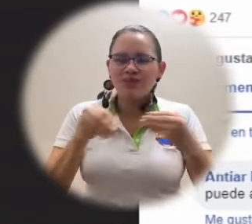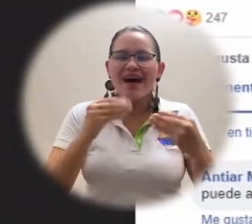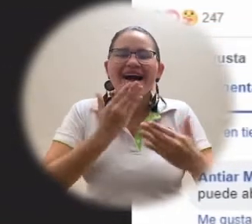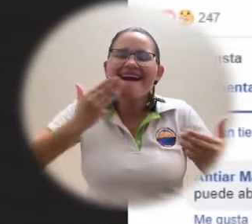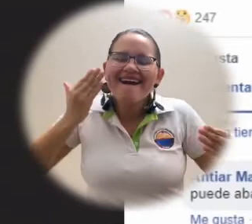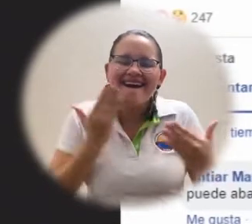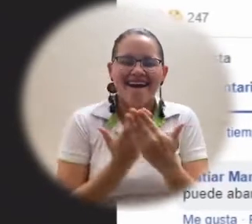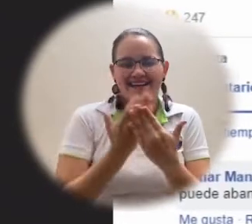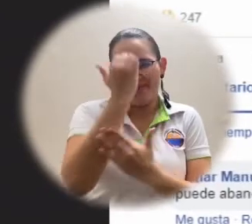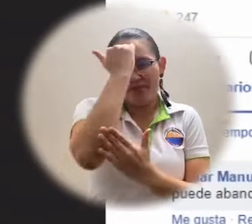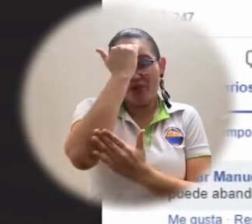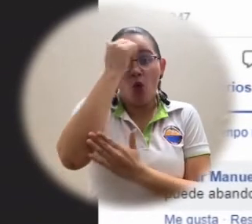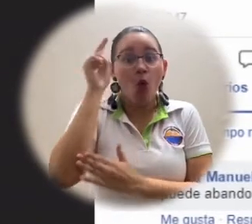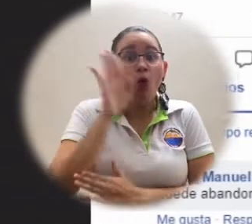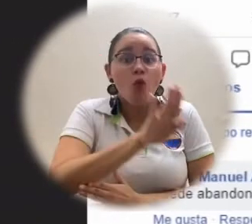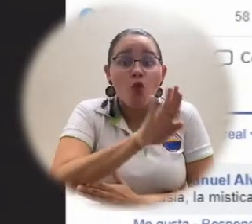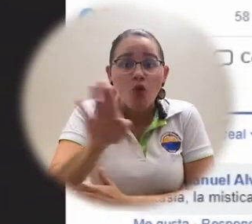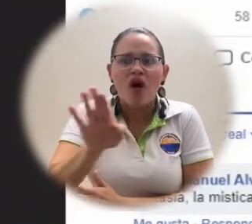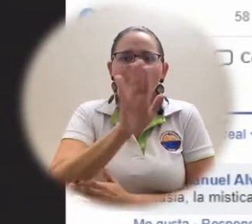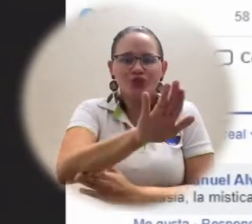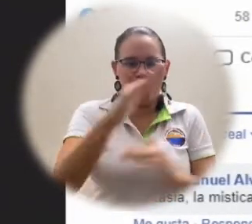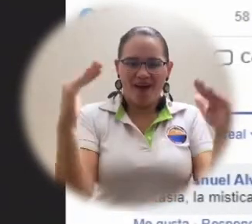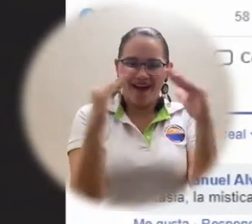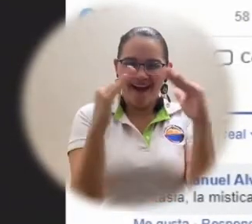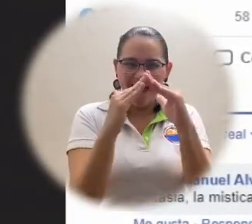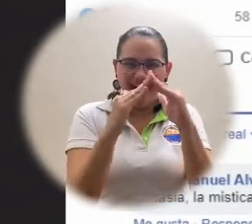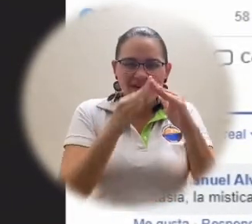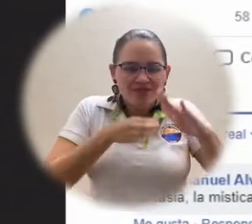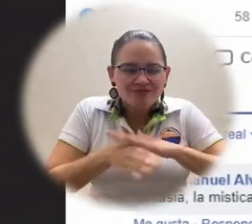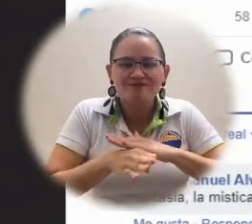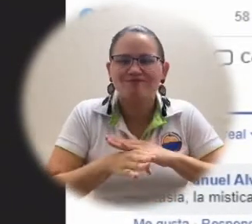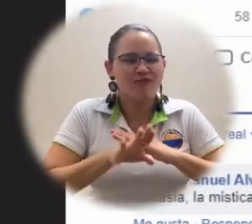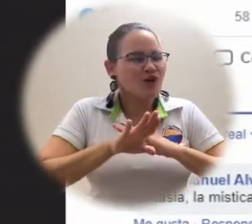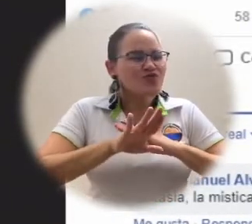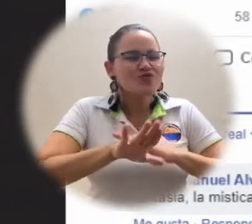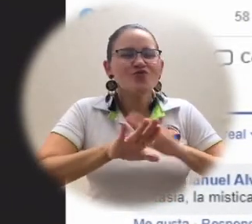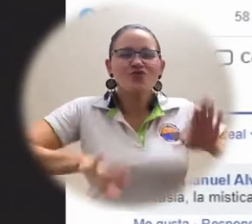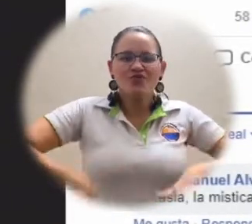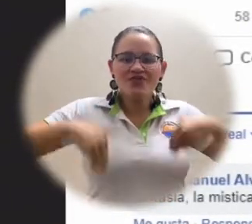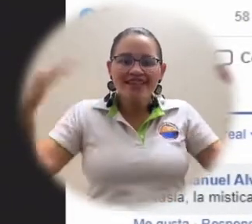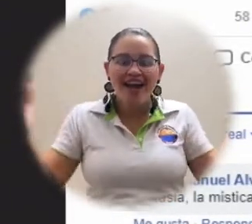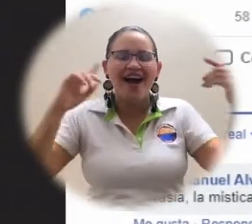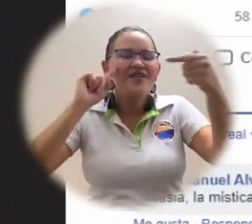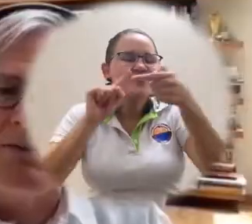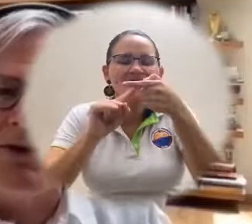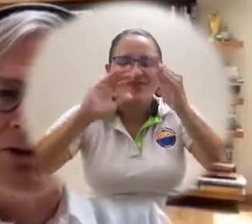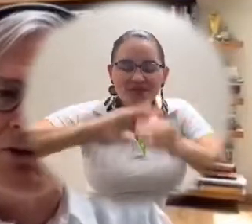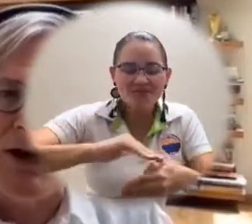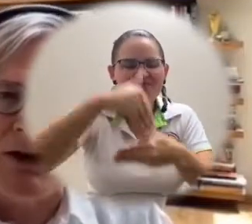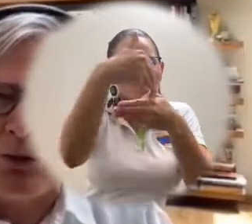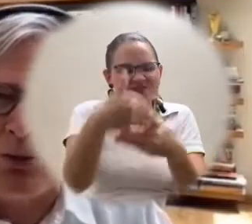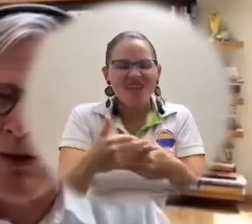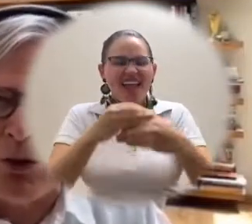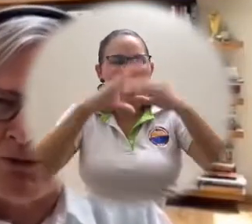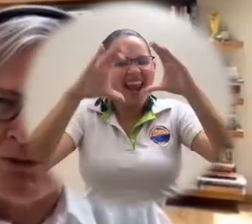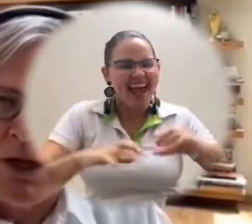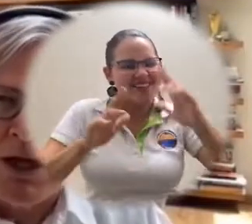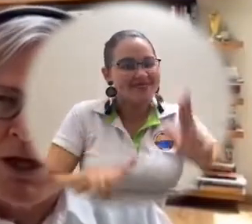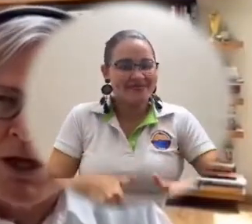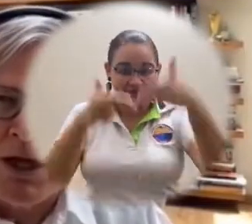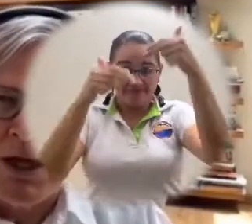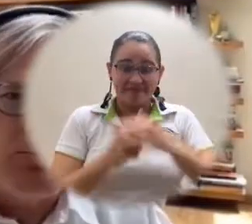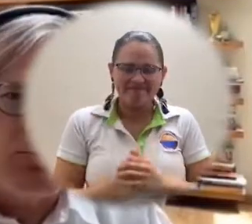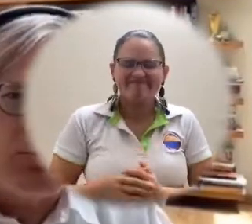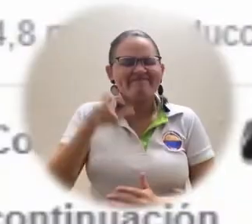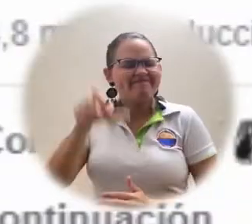convertido la sala de su casa, sus estudios personales, sus balcones en una extensión más de la universidad. A lo largo de una conferencia magistral